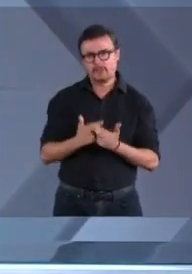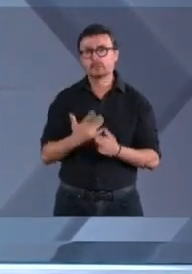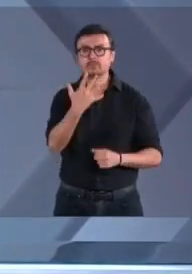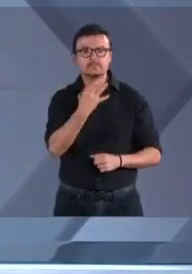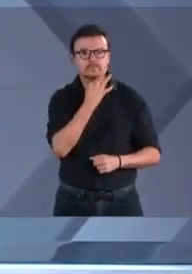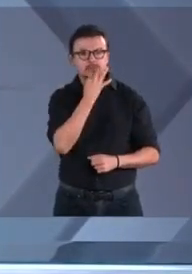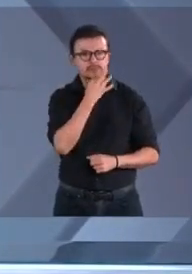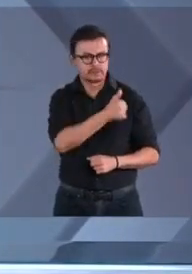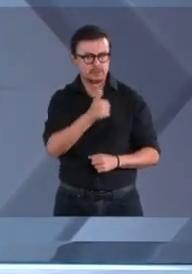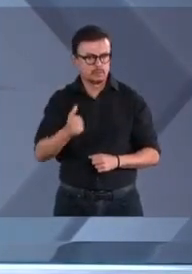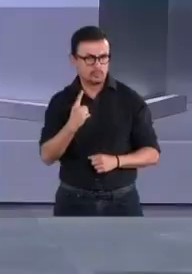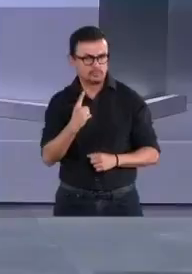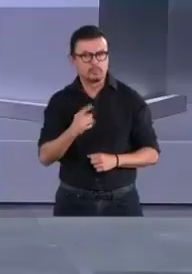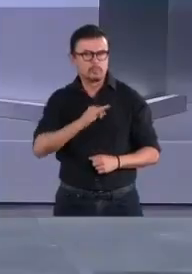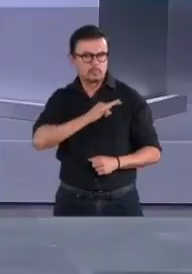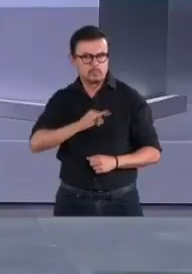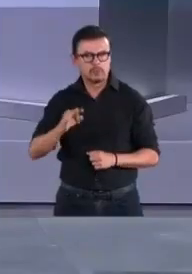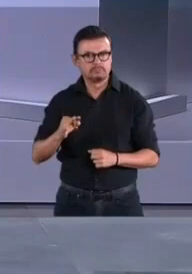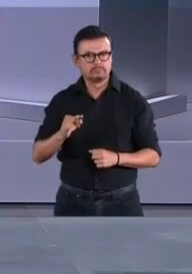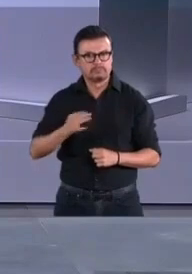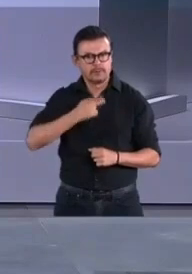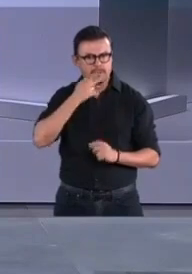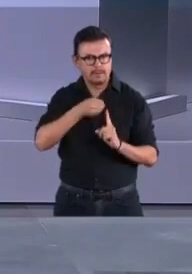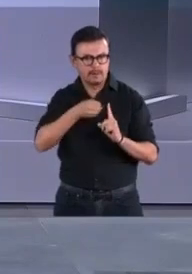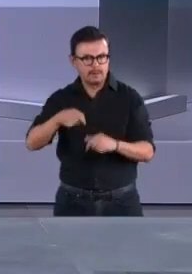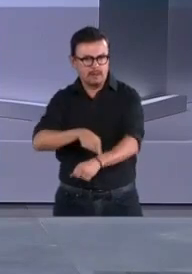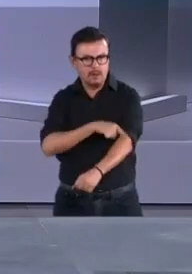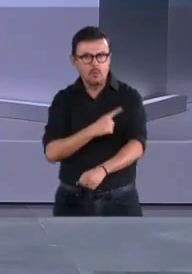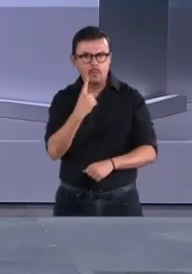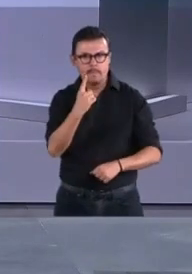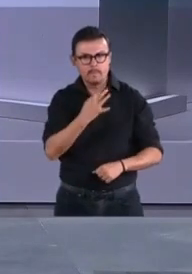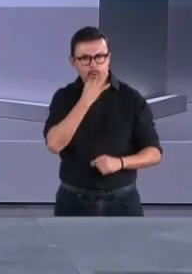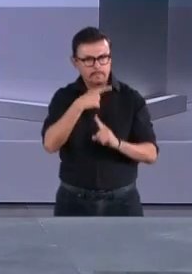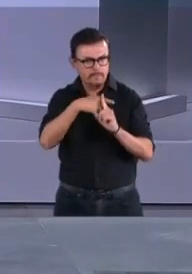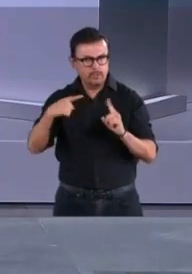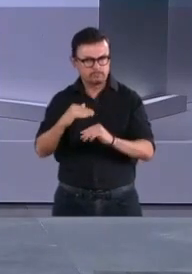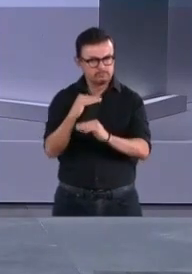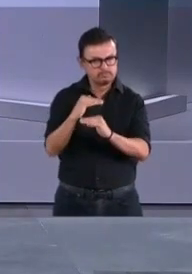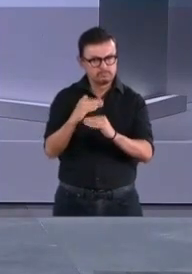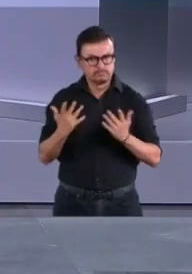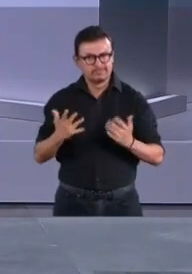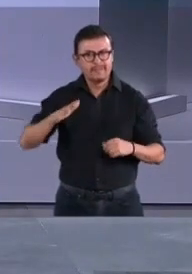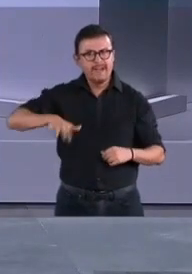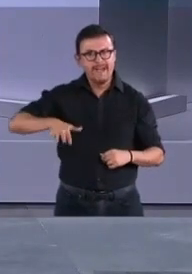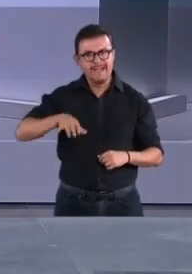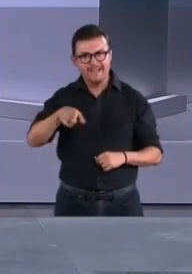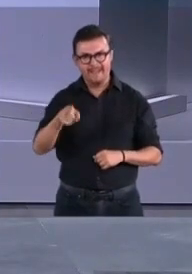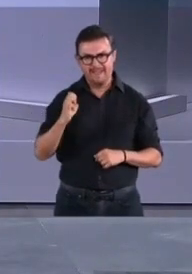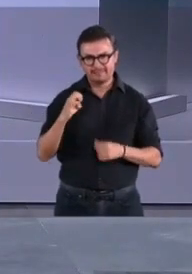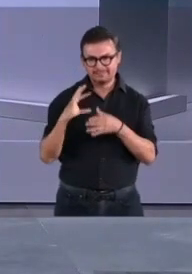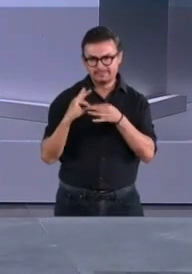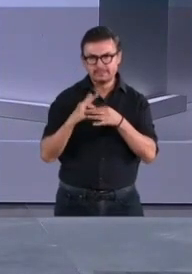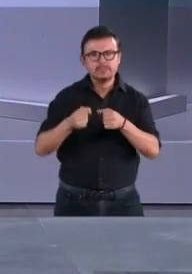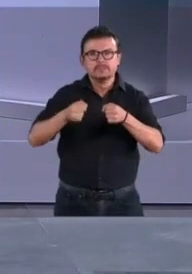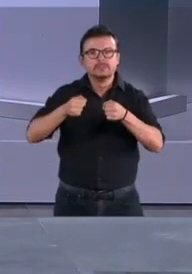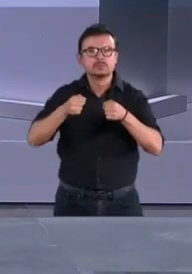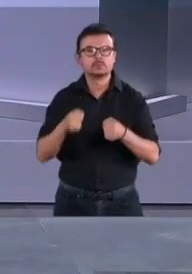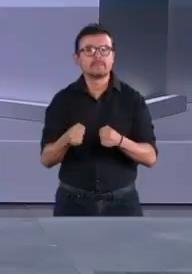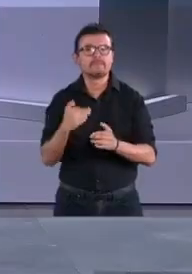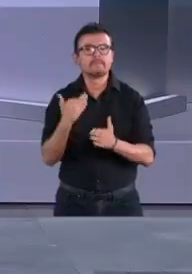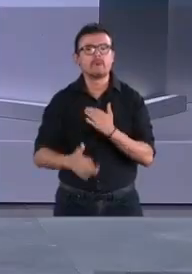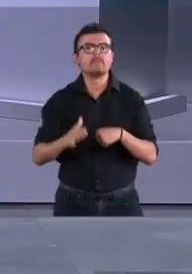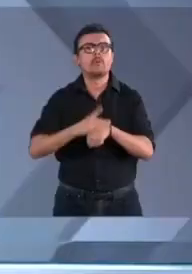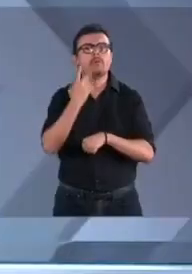minutos, pueden utilizar hasta minuto y medio a la vez. Como bien decía Elena, la inseguridad puede ser causada por grandes